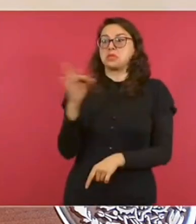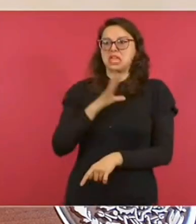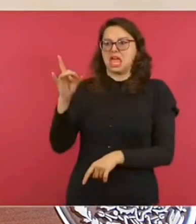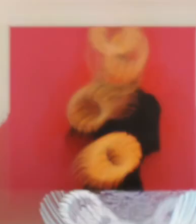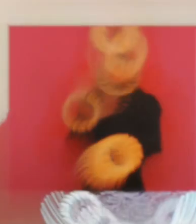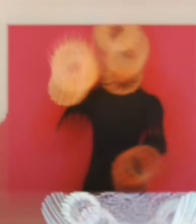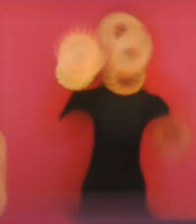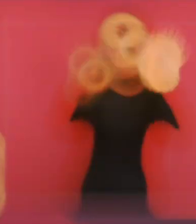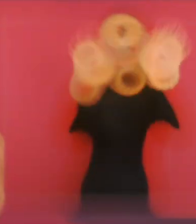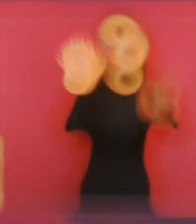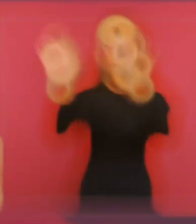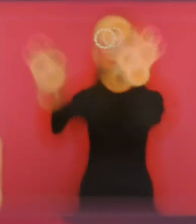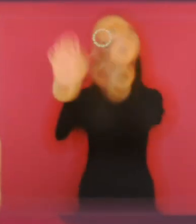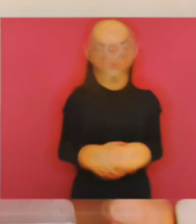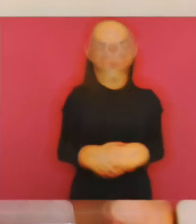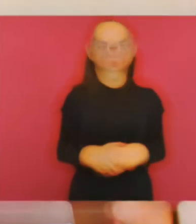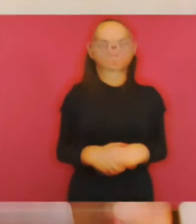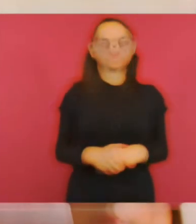basta de eso.